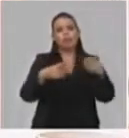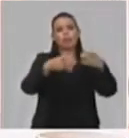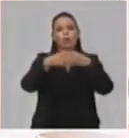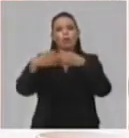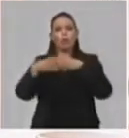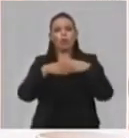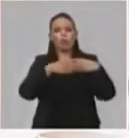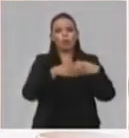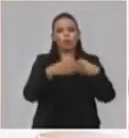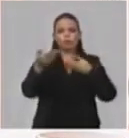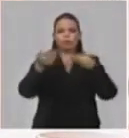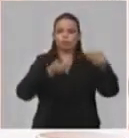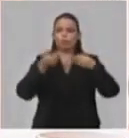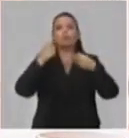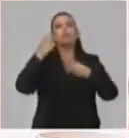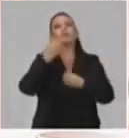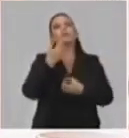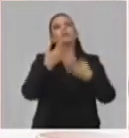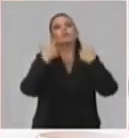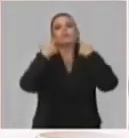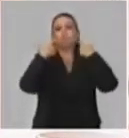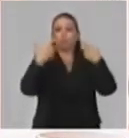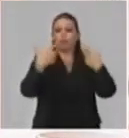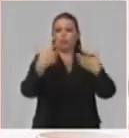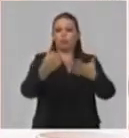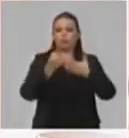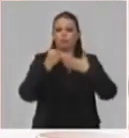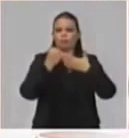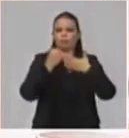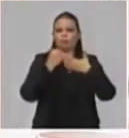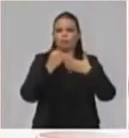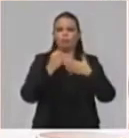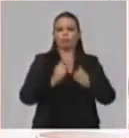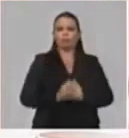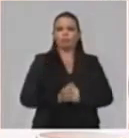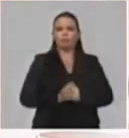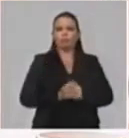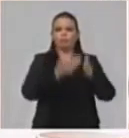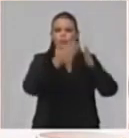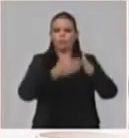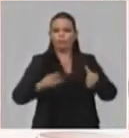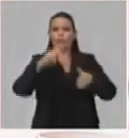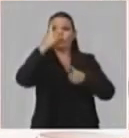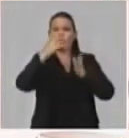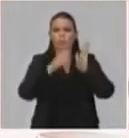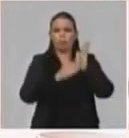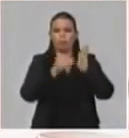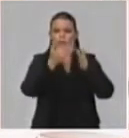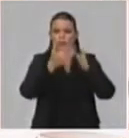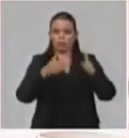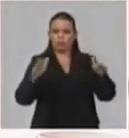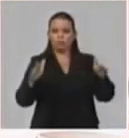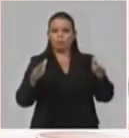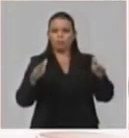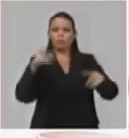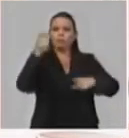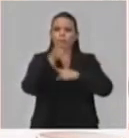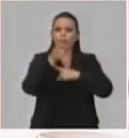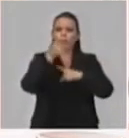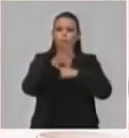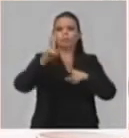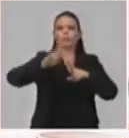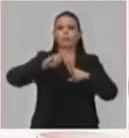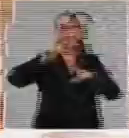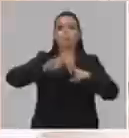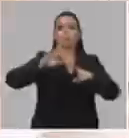aportes que ellos hacen. Por lo tanto, en estos dos meses realmente se han desarrollado actividades docentes televisivas para todos los niveles educativos,